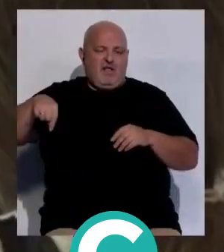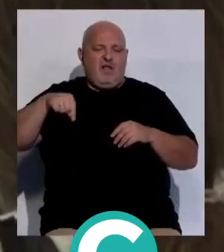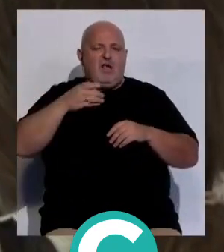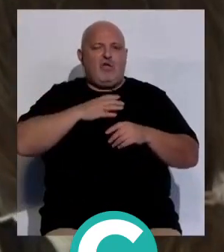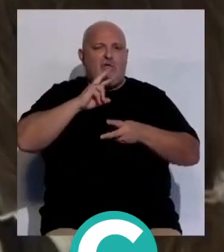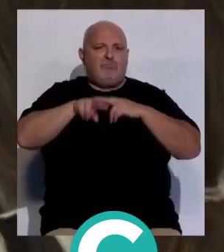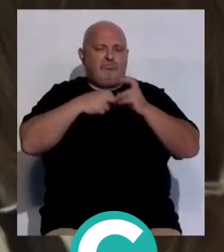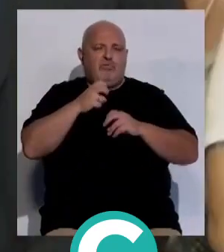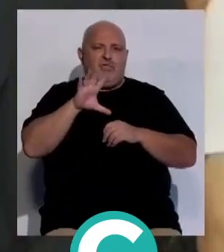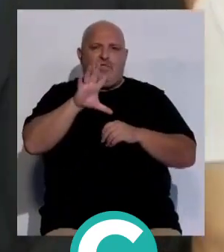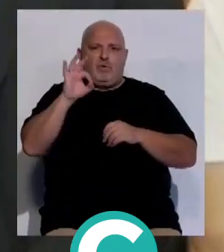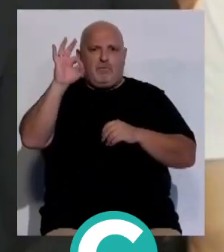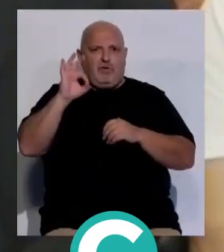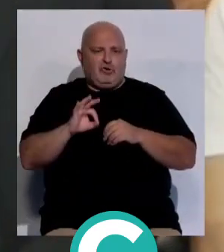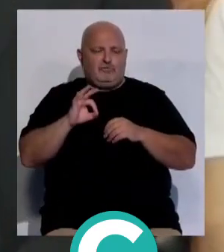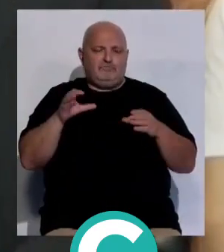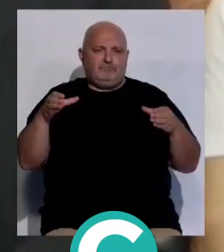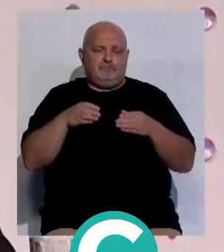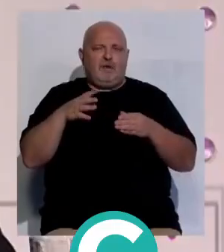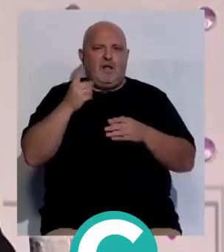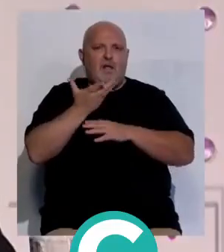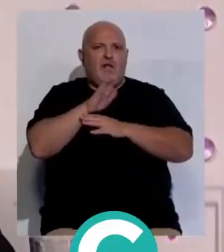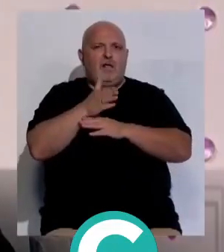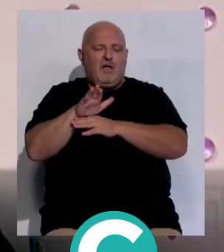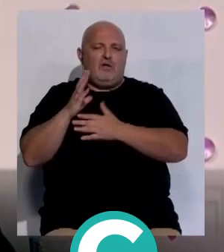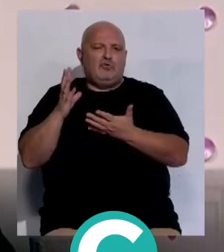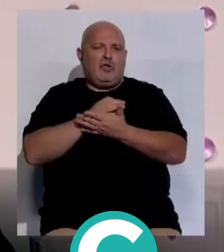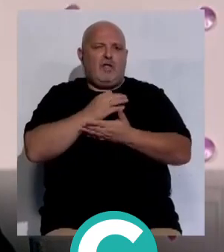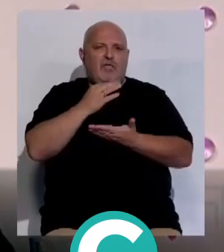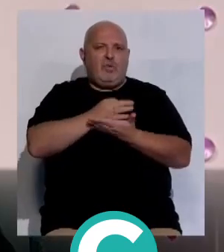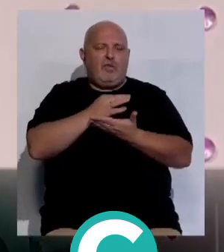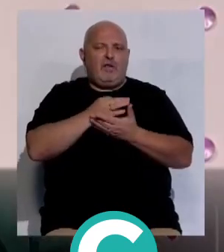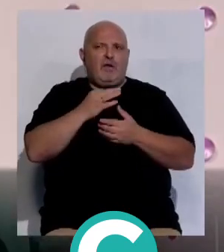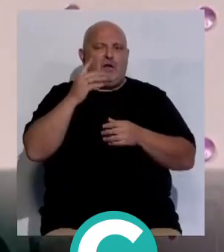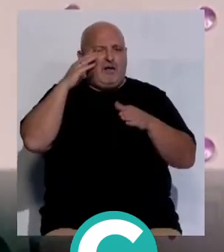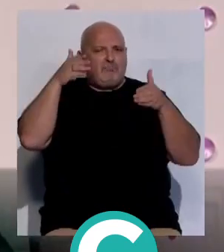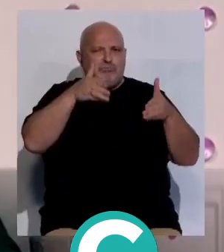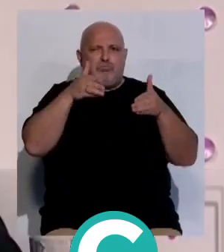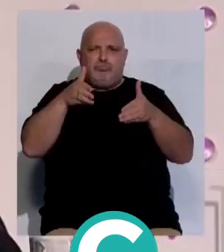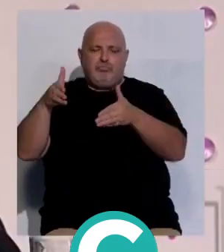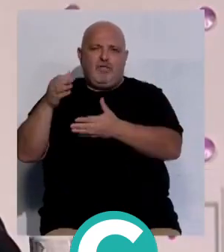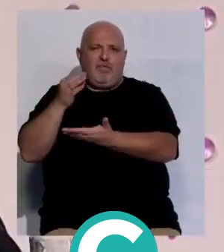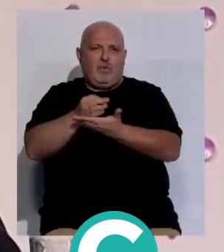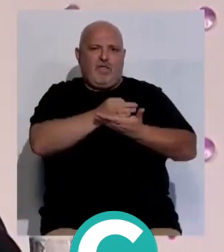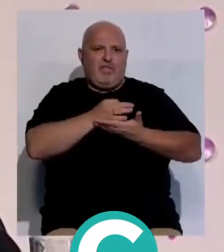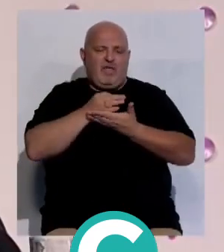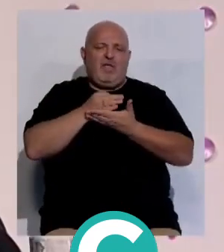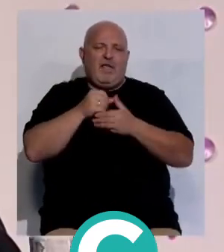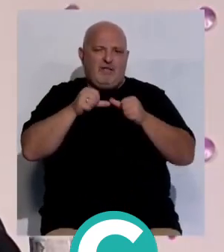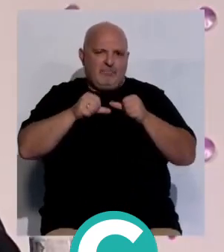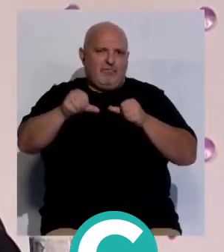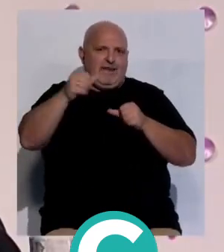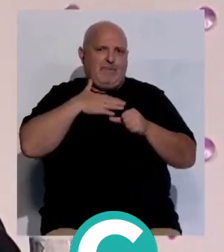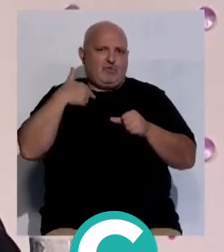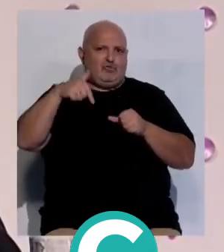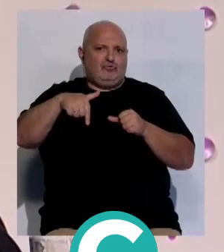concejalías casi en un 50%. Y que esté representada toda la ciudad y que nos ocupemos de los grandes temas de la ciudad. Y eso es que vamos a hacer.